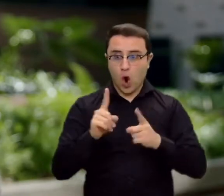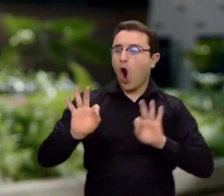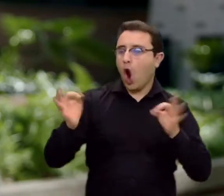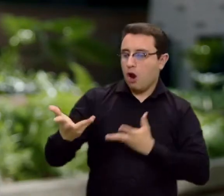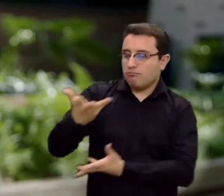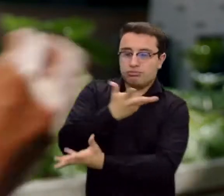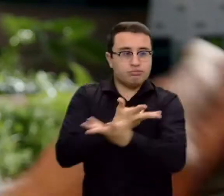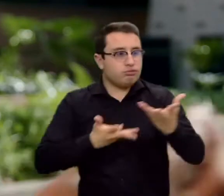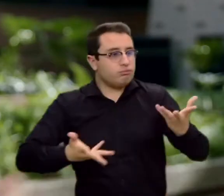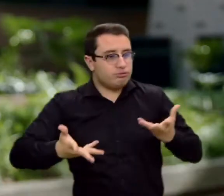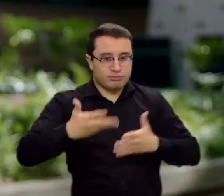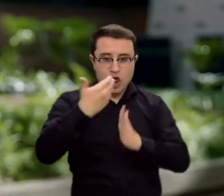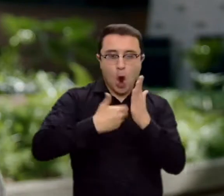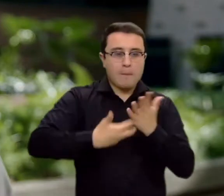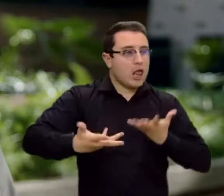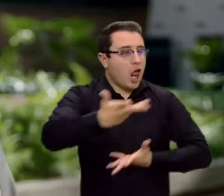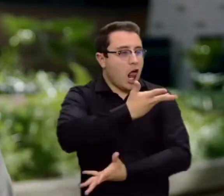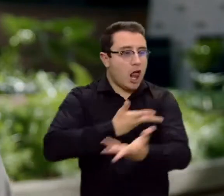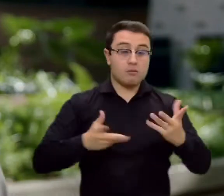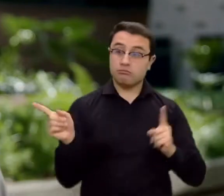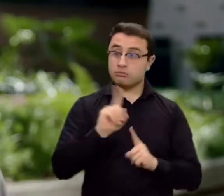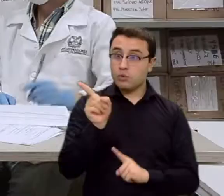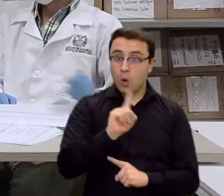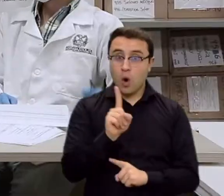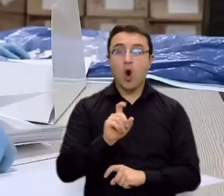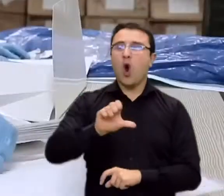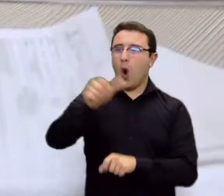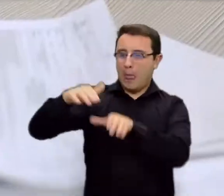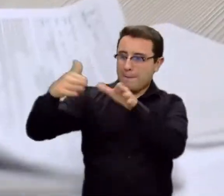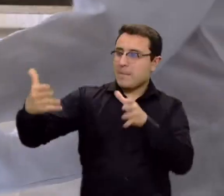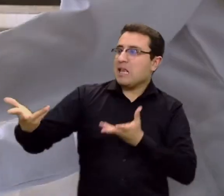mesa o mucho menos con jurados de otras mesas.